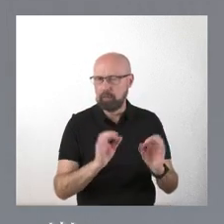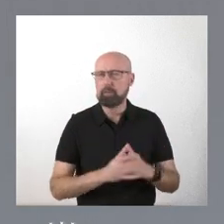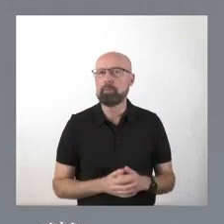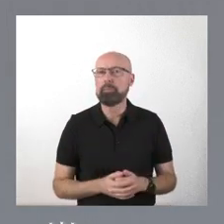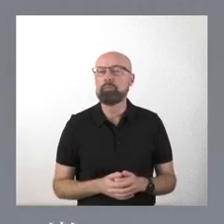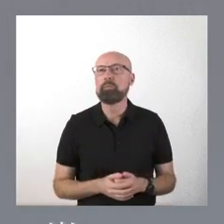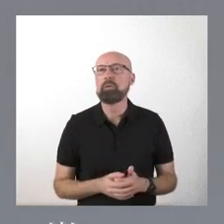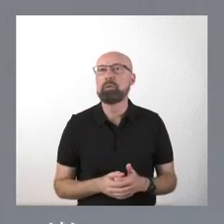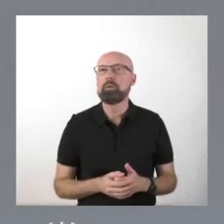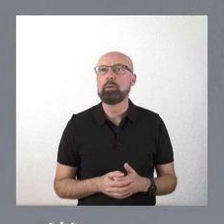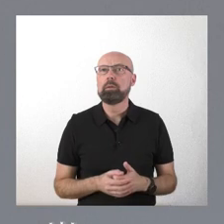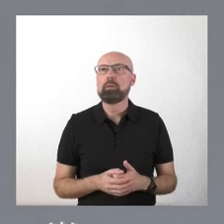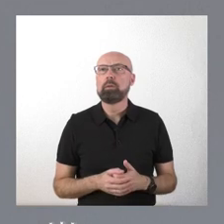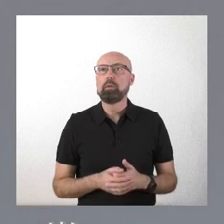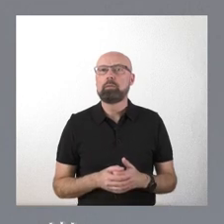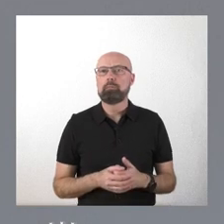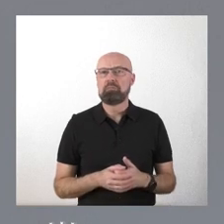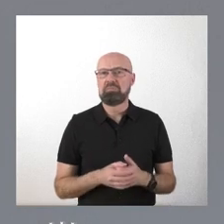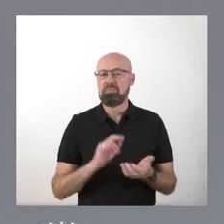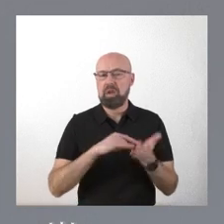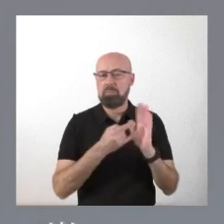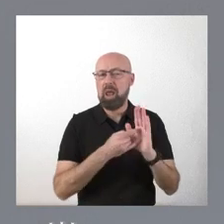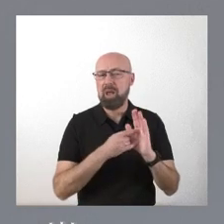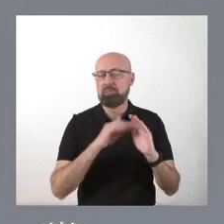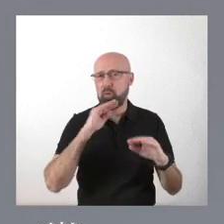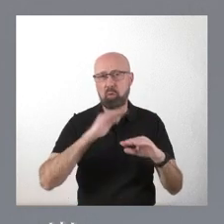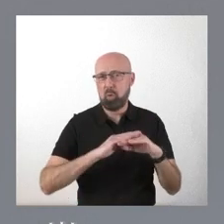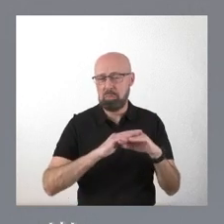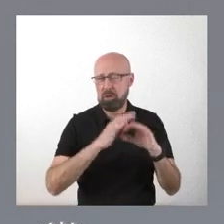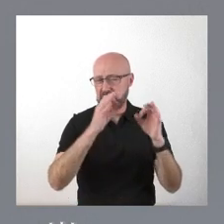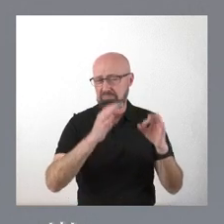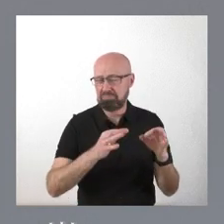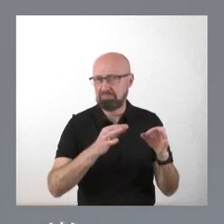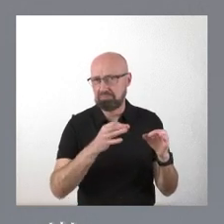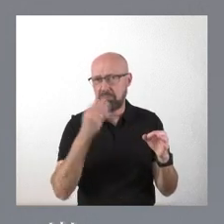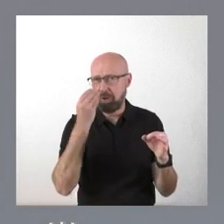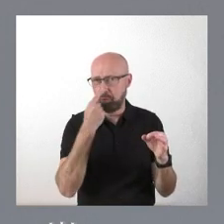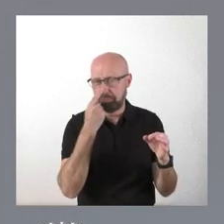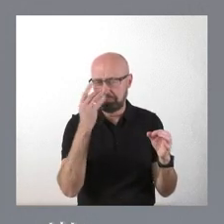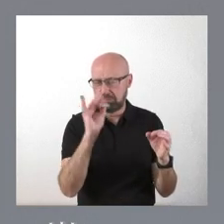nos iremos muy lejos. No nos iremos muy lejos de este tratamiento.